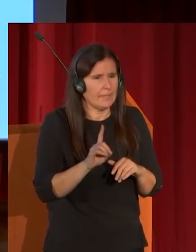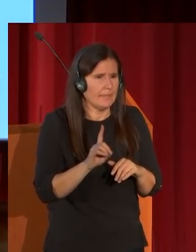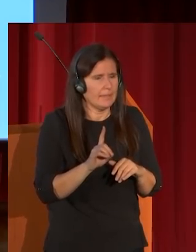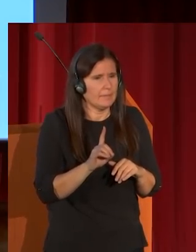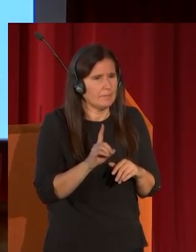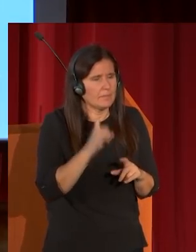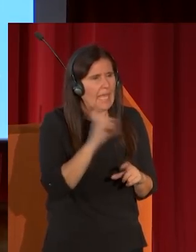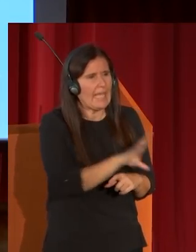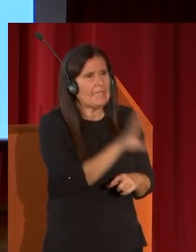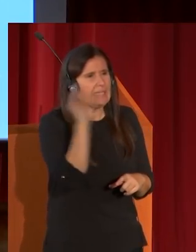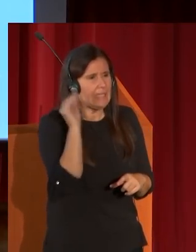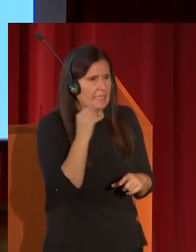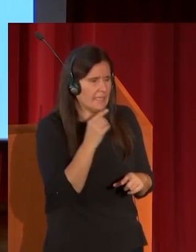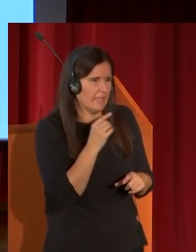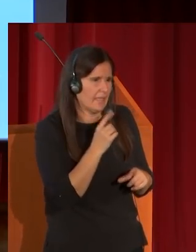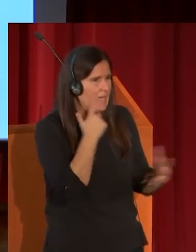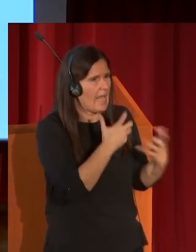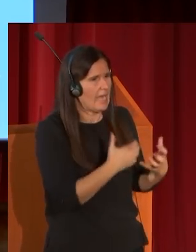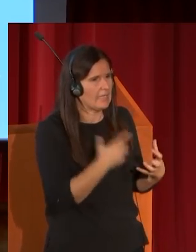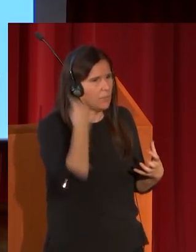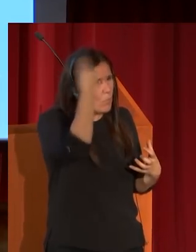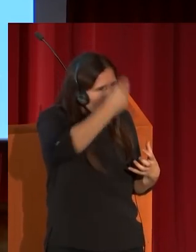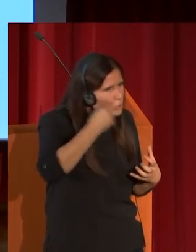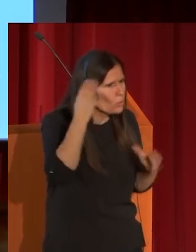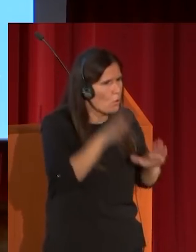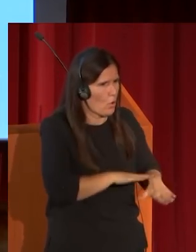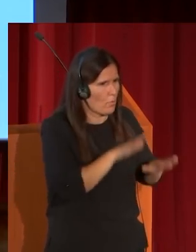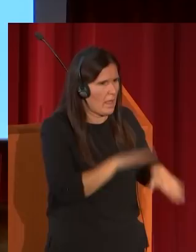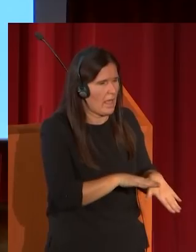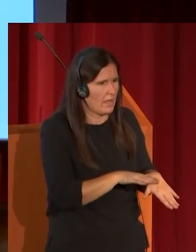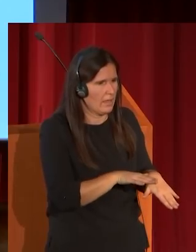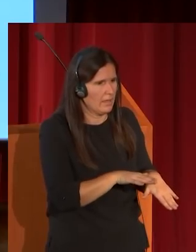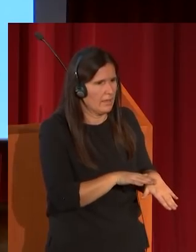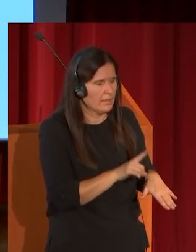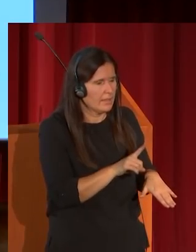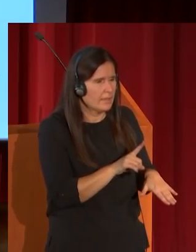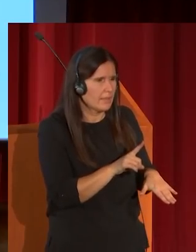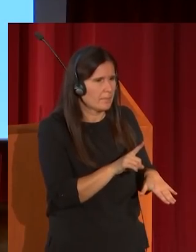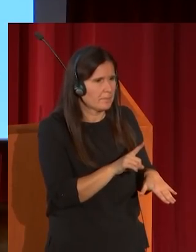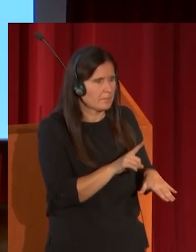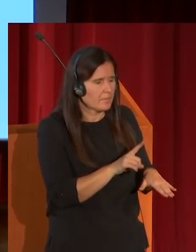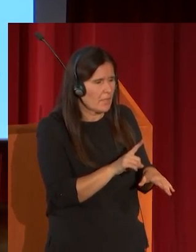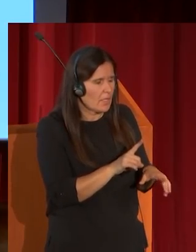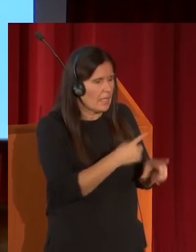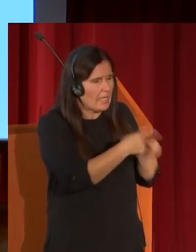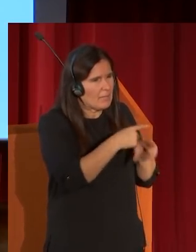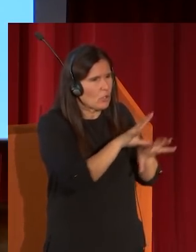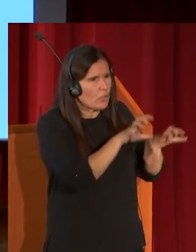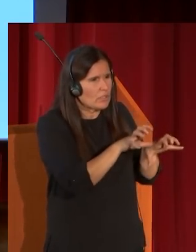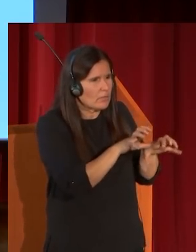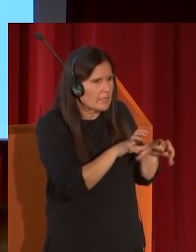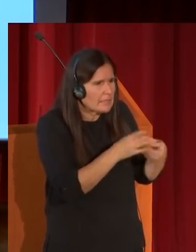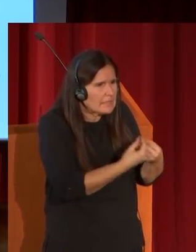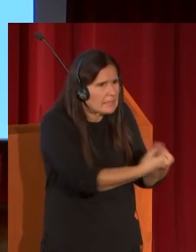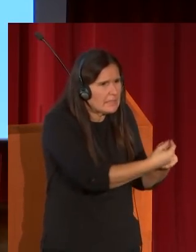musulmán ese abigarramiento o esa concentración de los elementos decorativos en